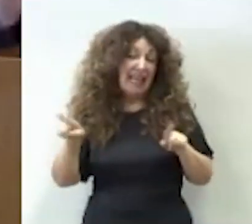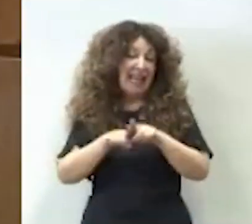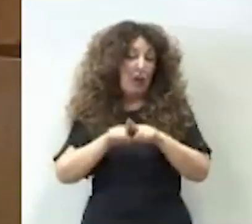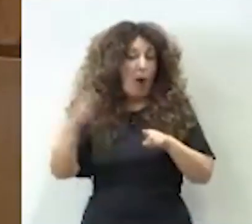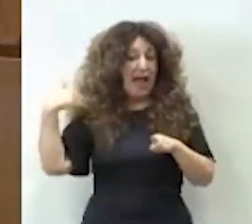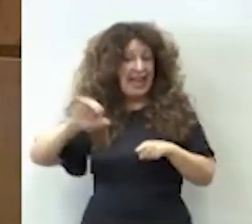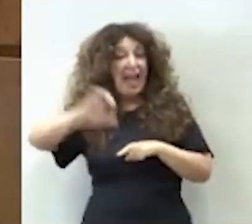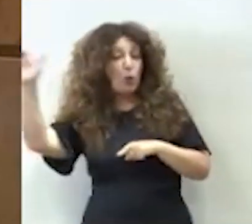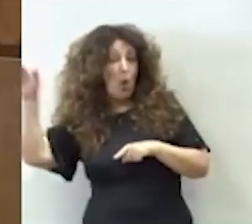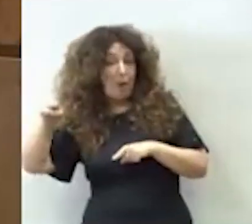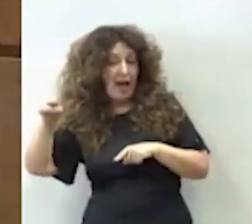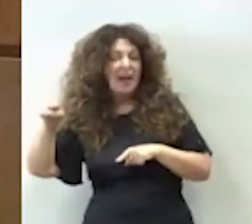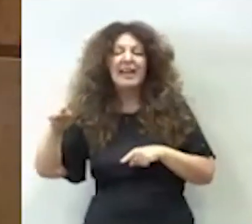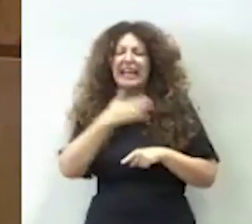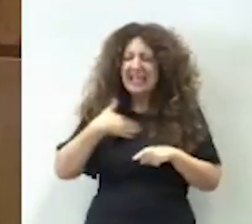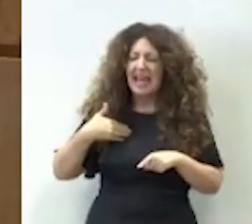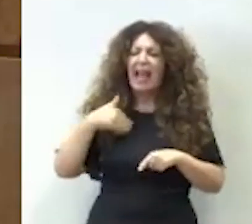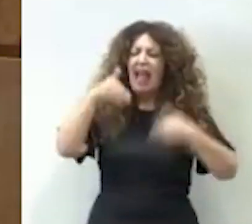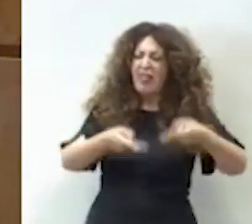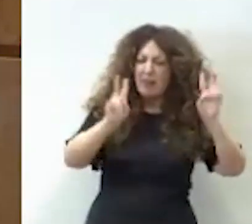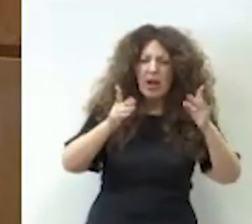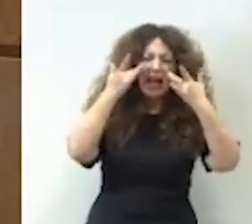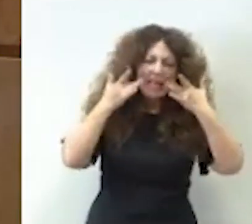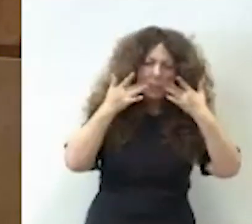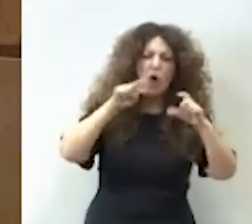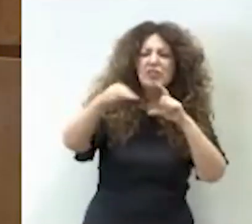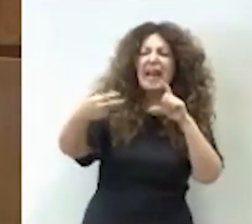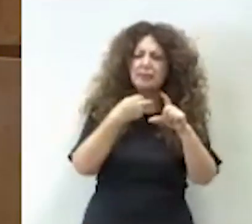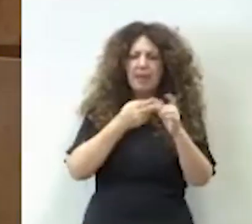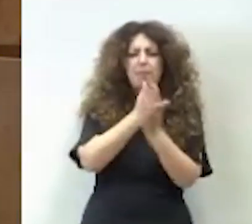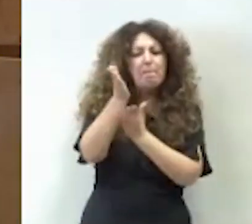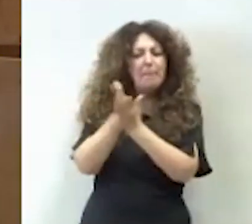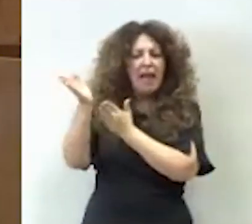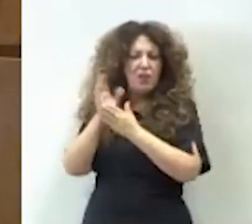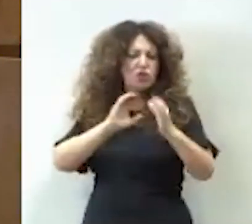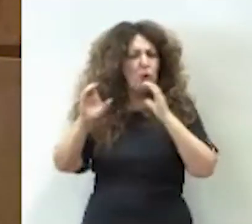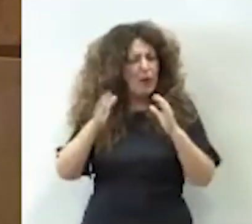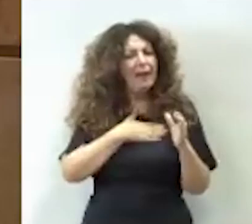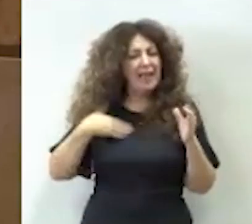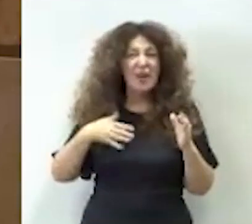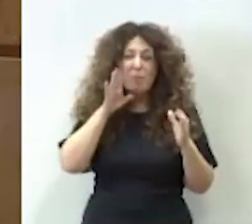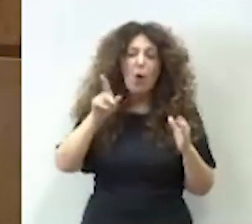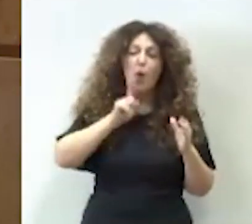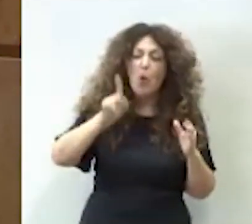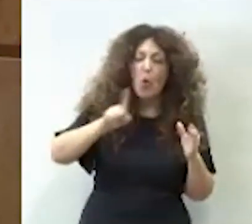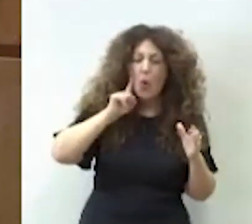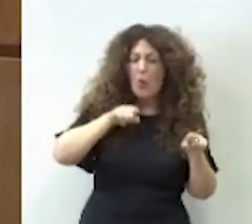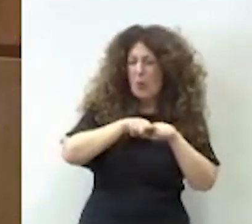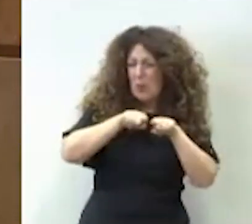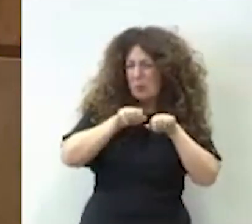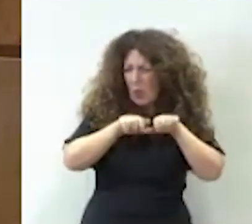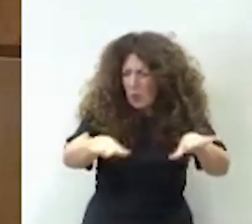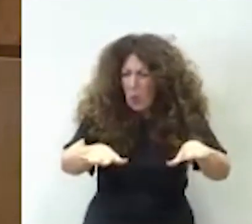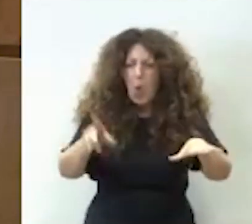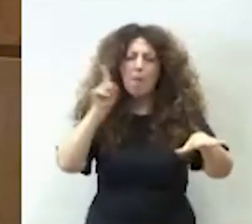Europa, de una democracia limpia y de transparencia en los medios de comunicación. Porque, lamentablemente, los bulos, el ruido las mentiras de